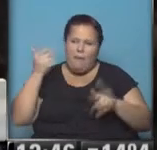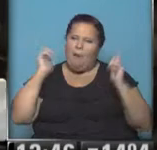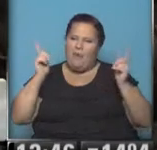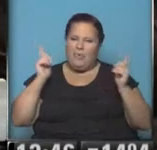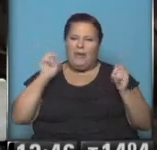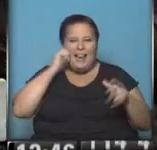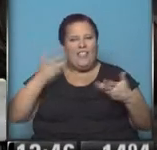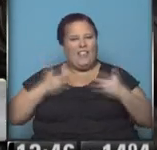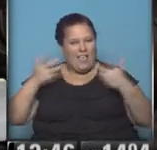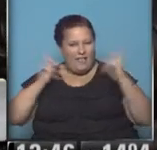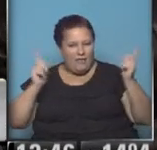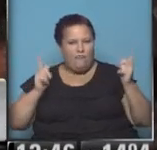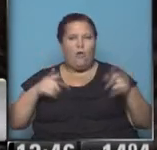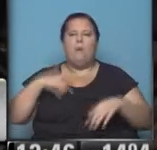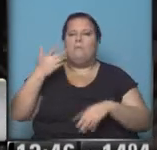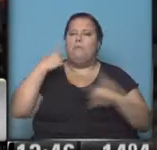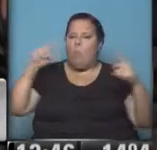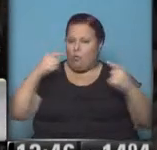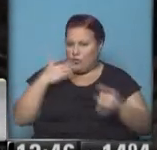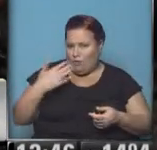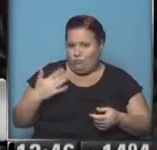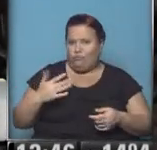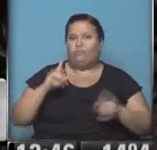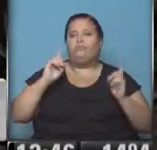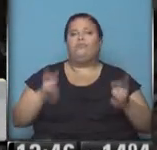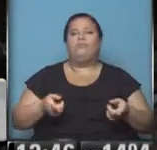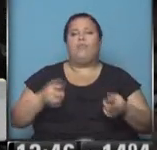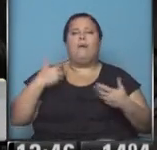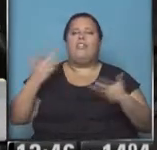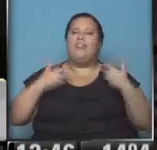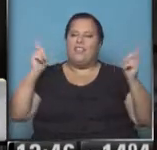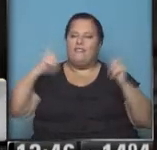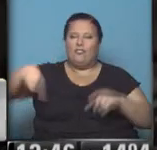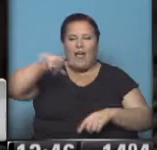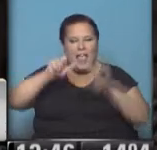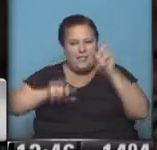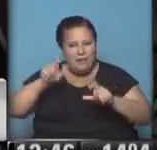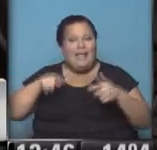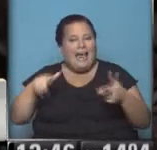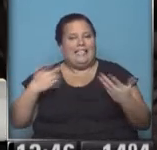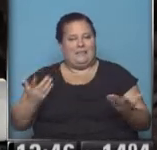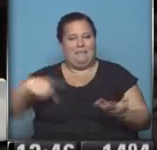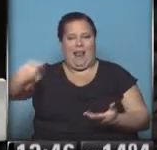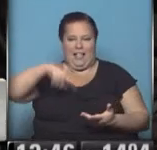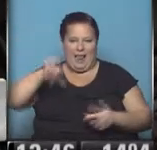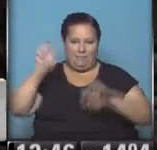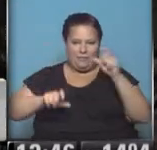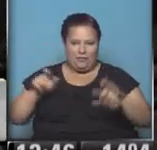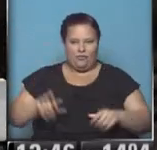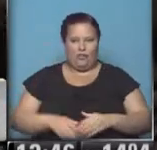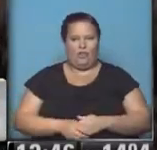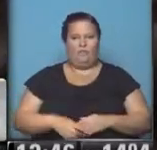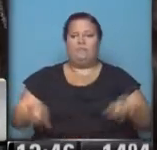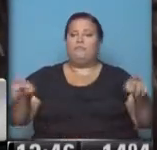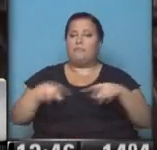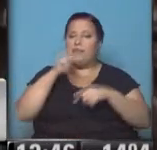divertirnos, vamos a pasarla bien, vamos a hacer buena música, lo van a disfrutar la gente, o sea que de eso se trata. Si les